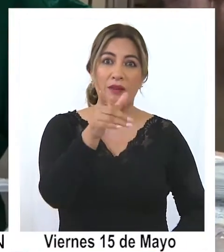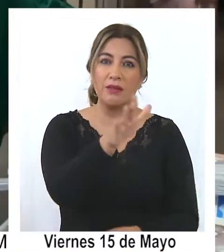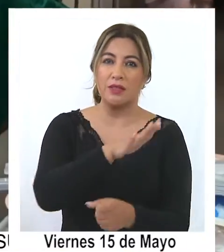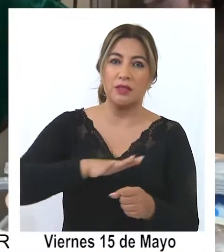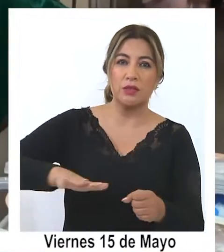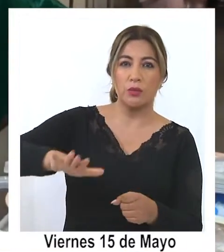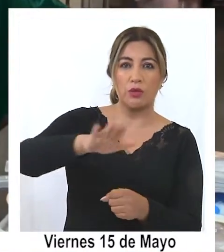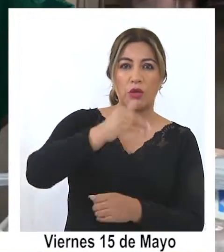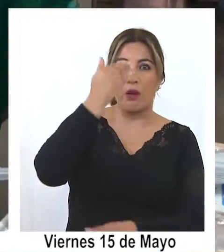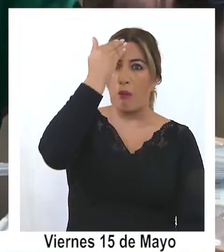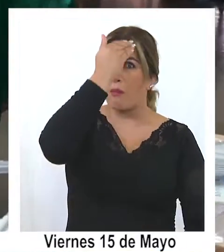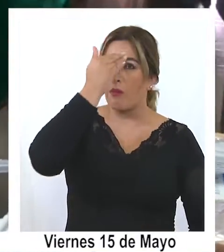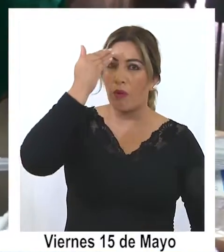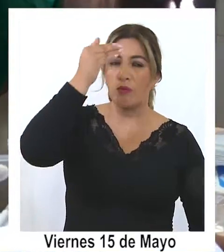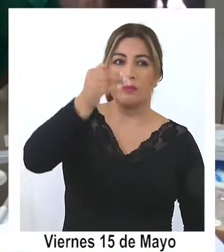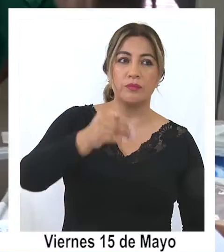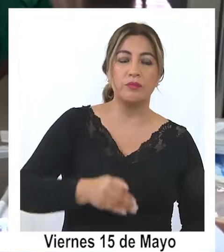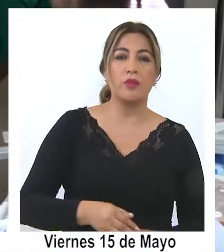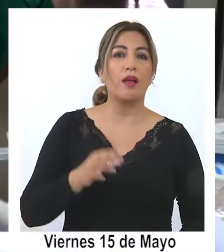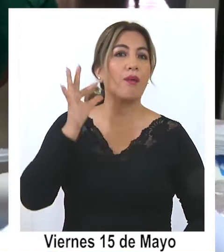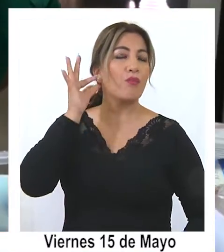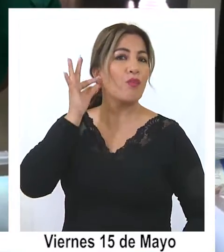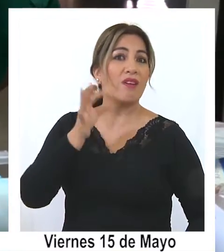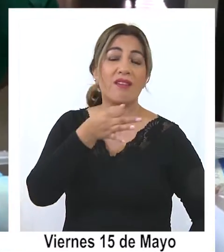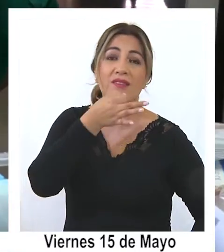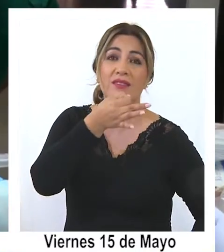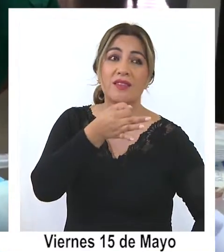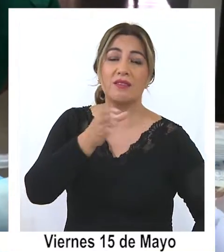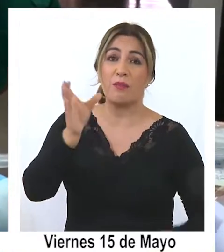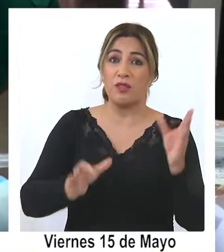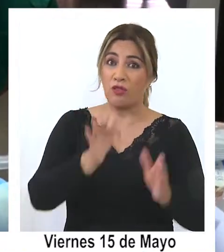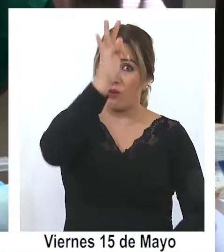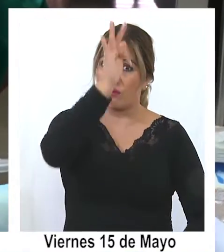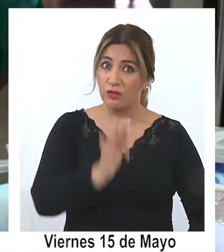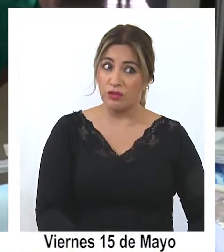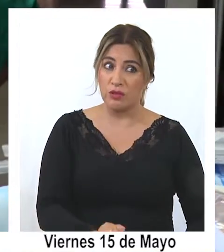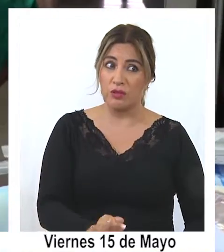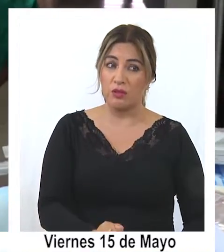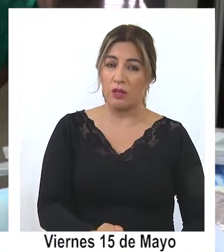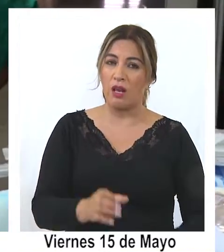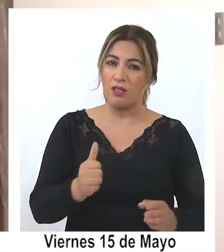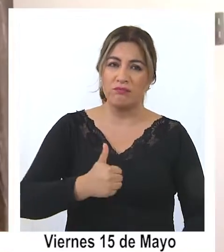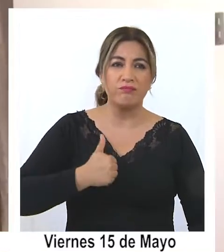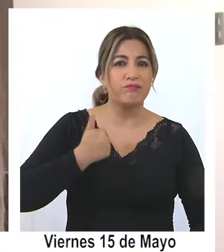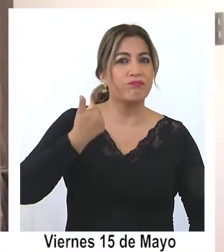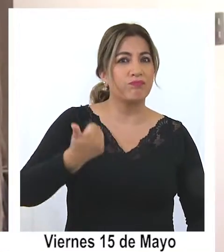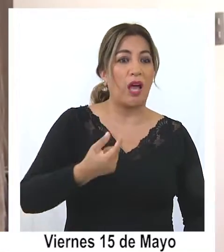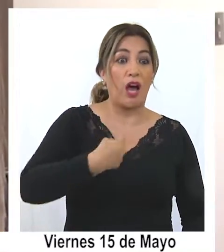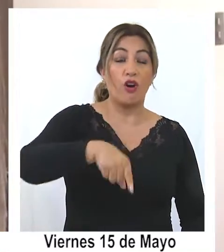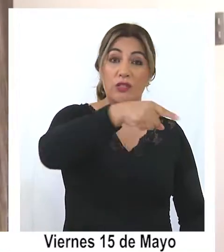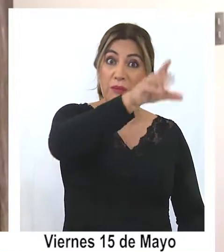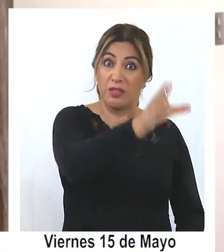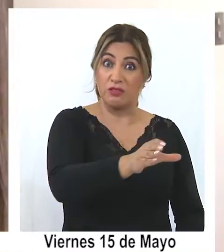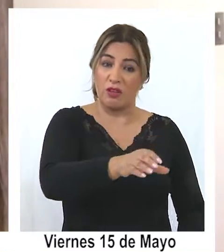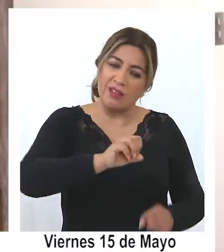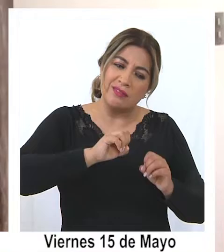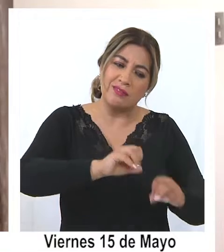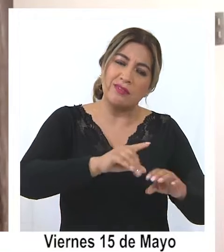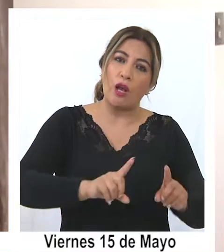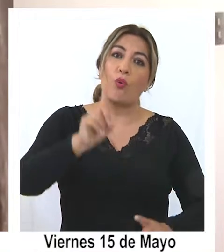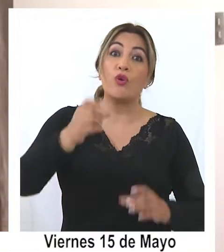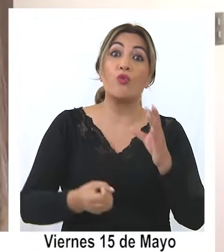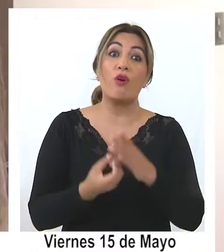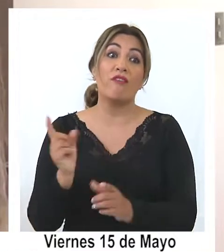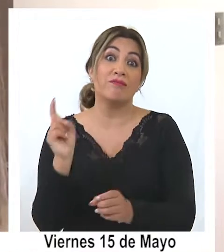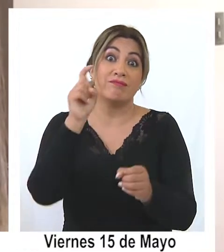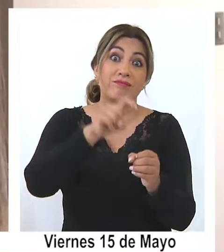situaciones preocupantes, Alejandra Ceballos señala que el personal ha estado dispuesto a capacitar a todos quienes acaban de llegar